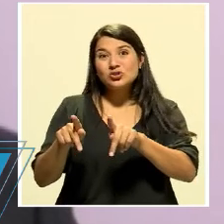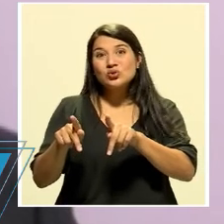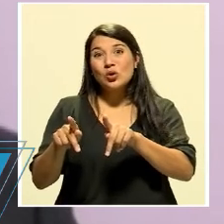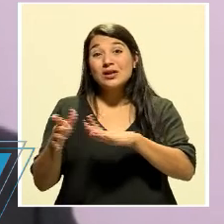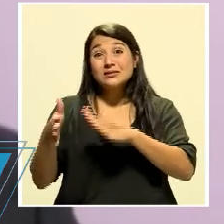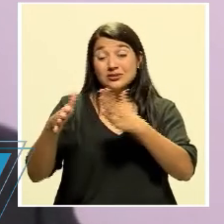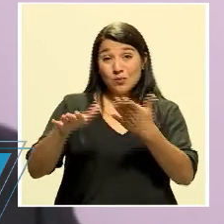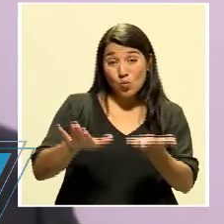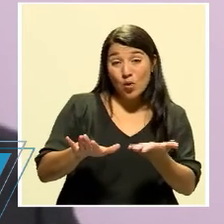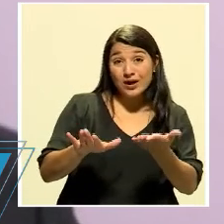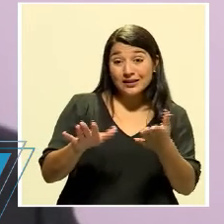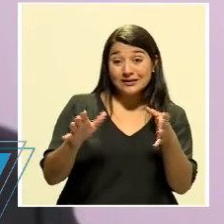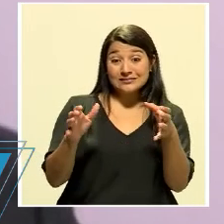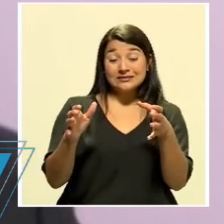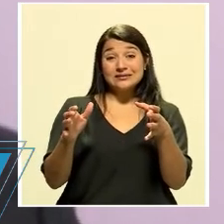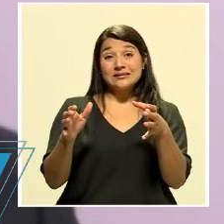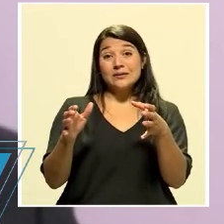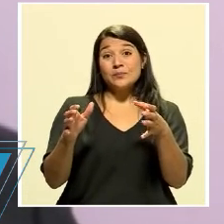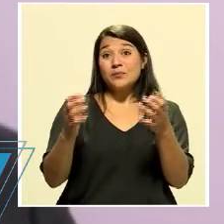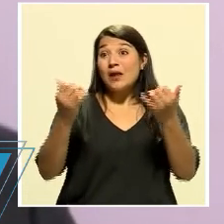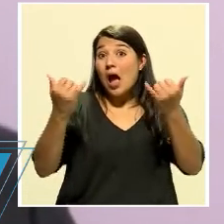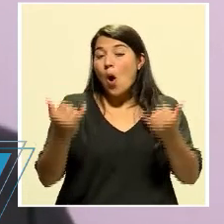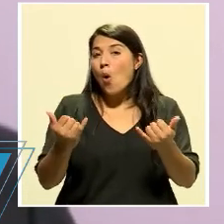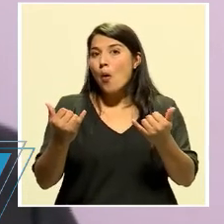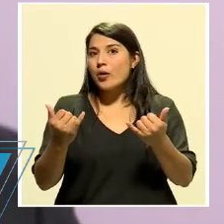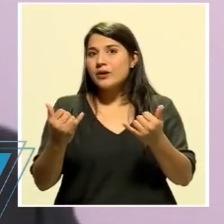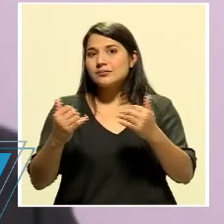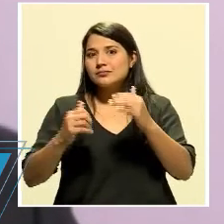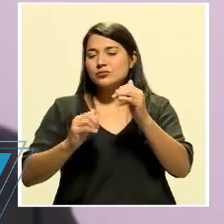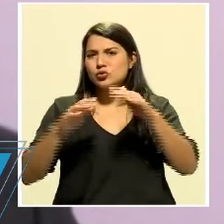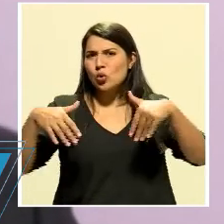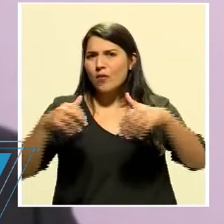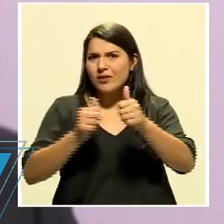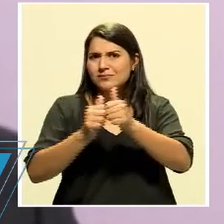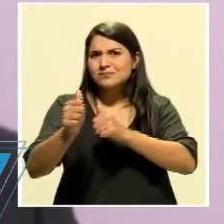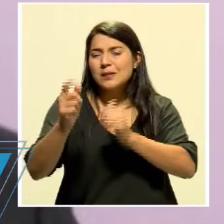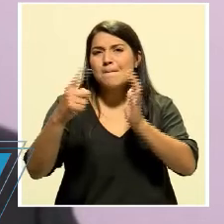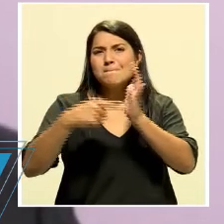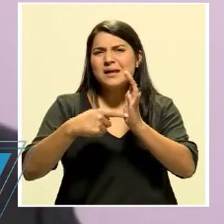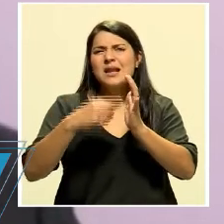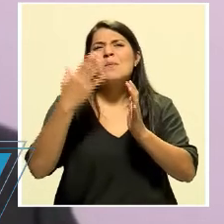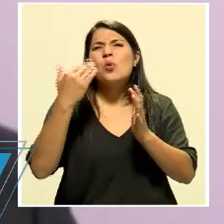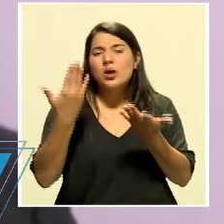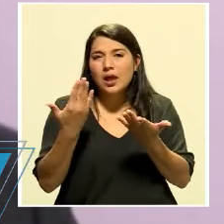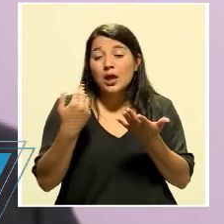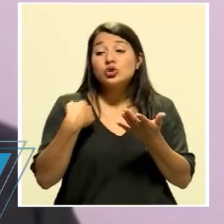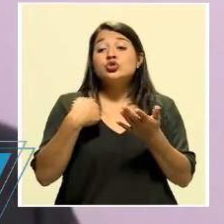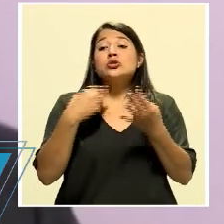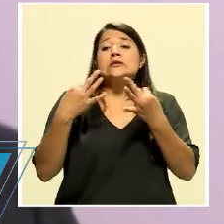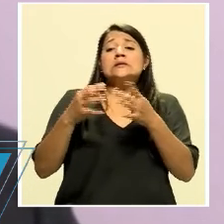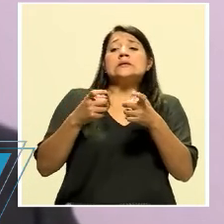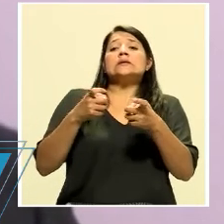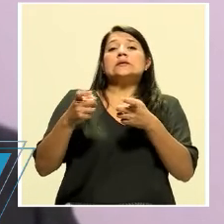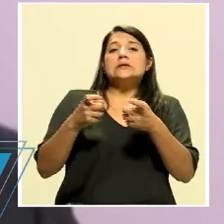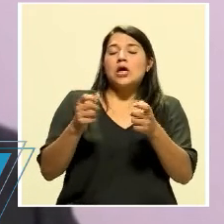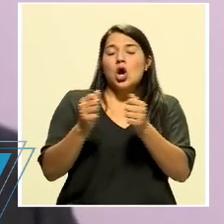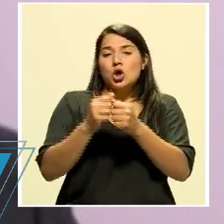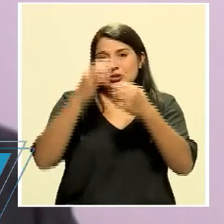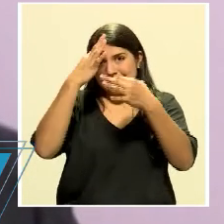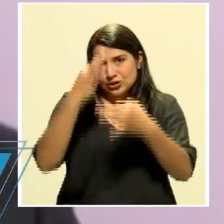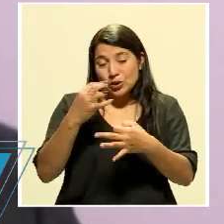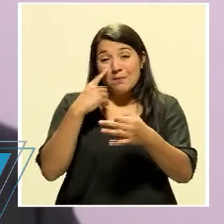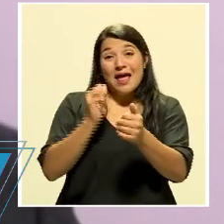fallecimientos, en esos momentos no se ha contado por más de mil. Todo lo que hemos hecho ha permitido disminución en esa cantidad de